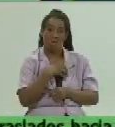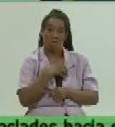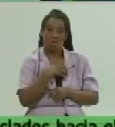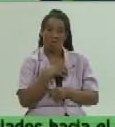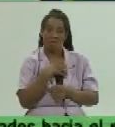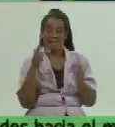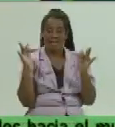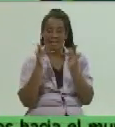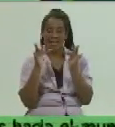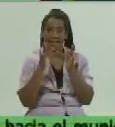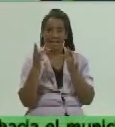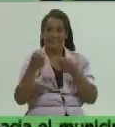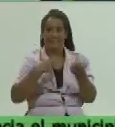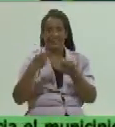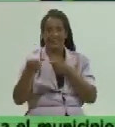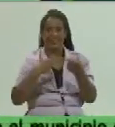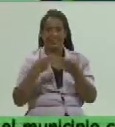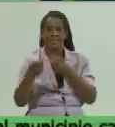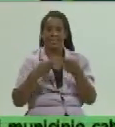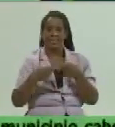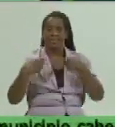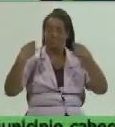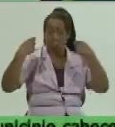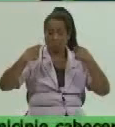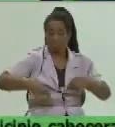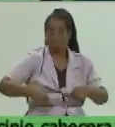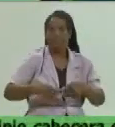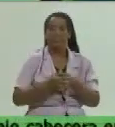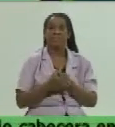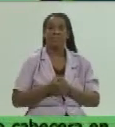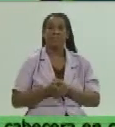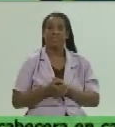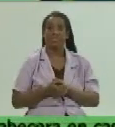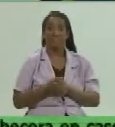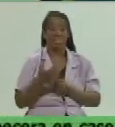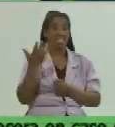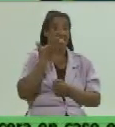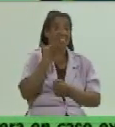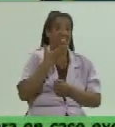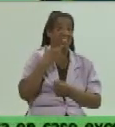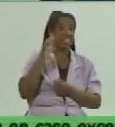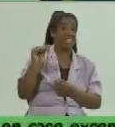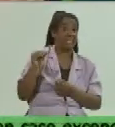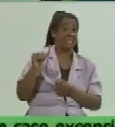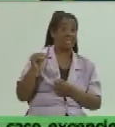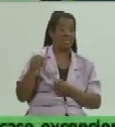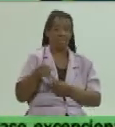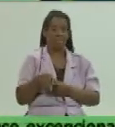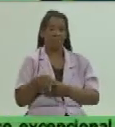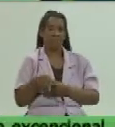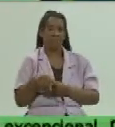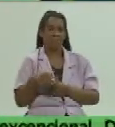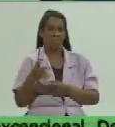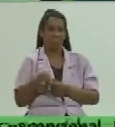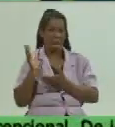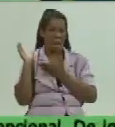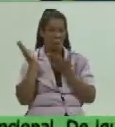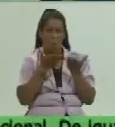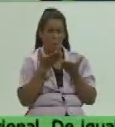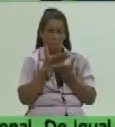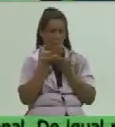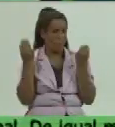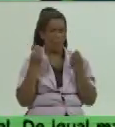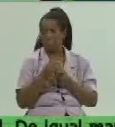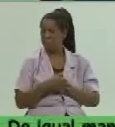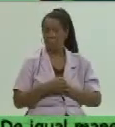comercialización de acopio es digno reconocer esto porque hay quien dice por ahí que si acopio va a desaparecer acopio nunca desaparecerá